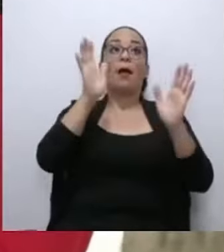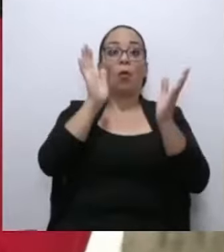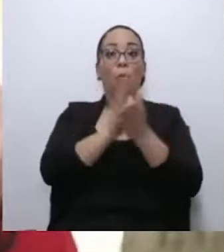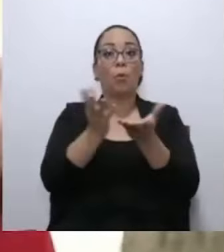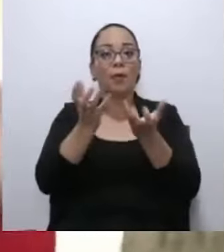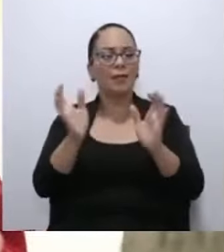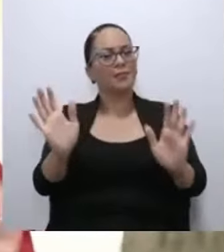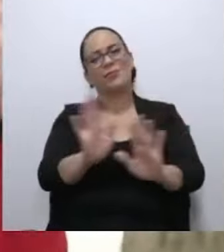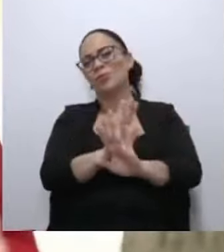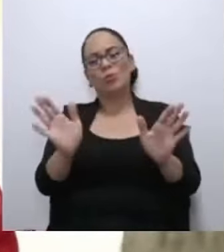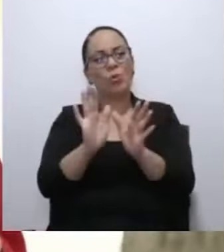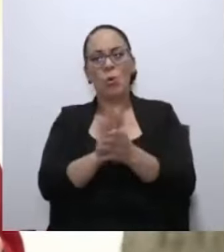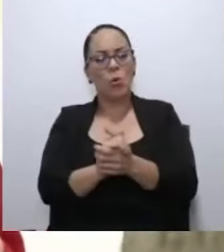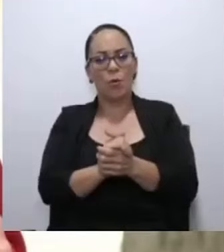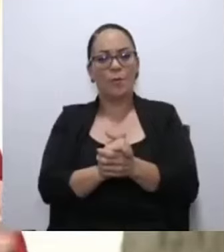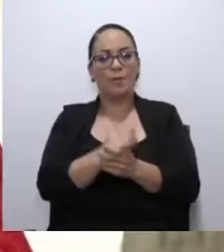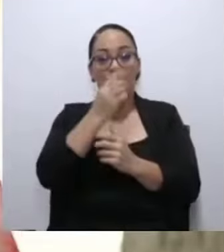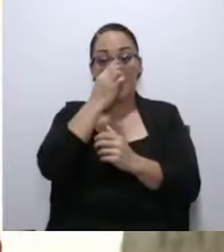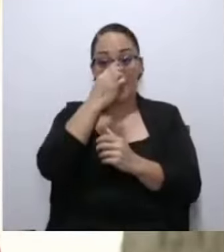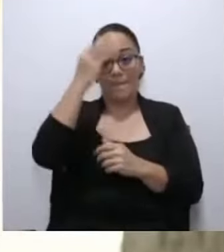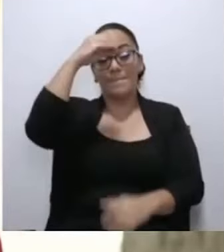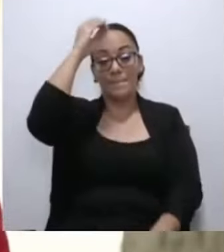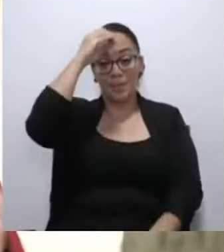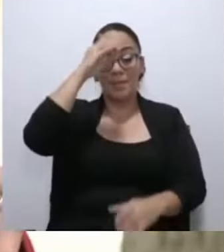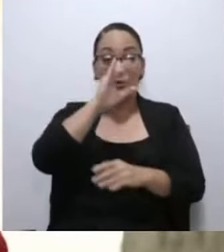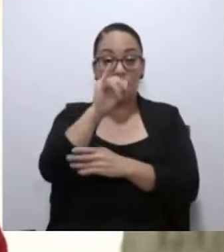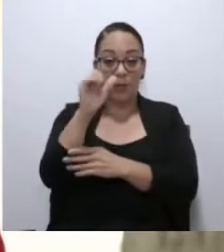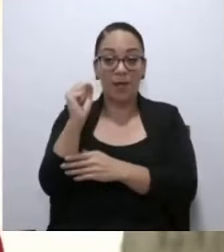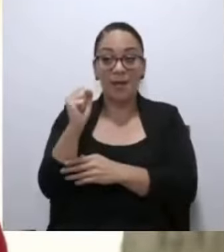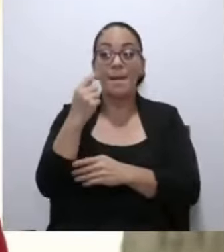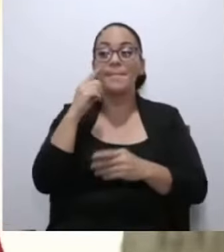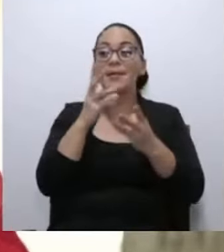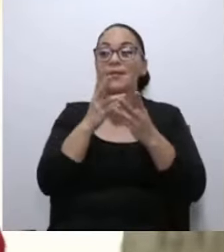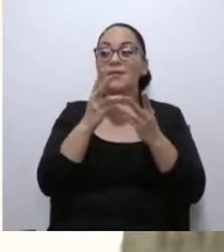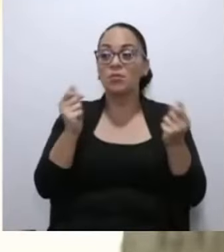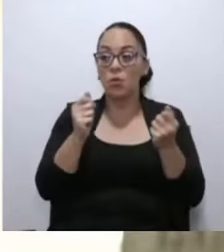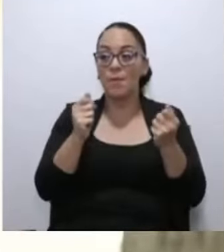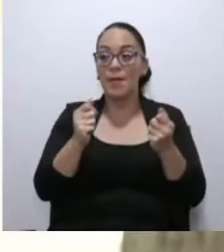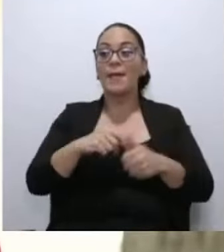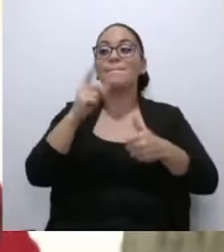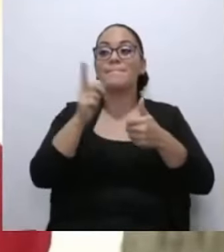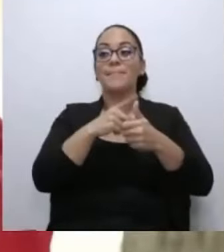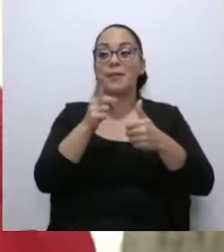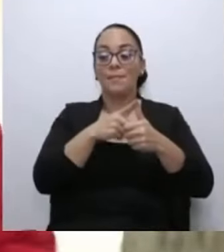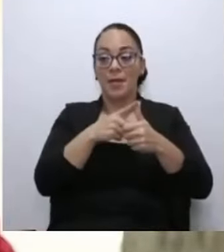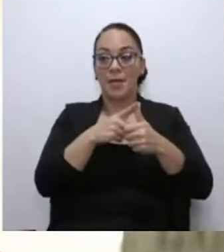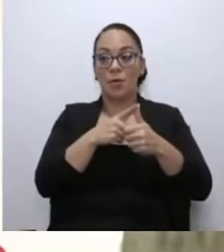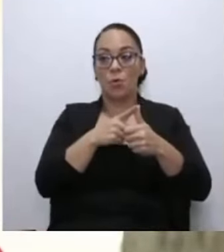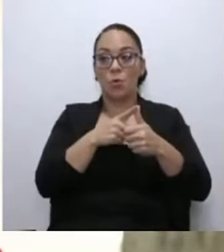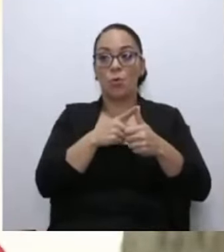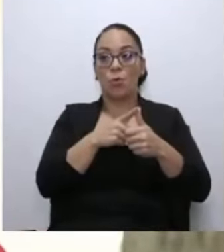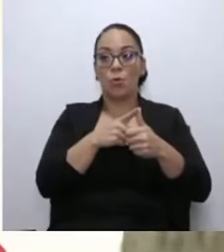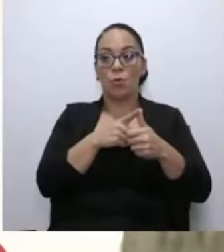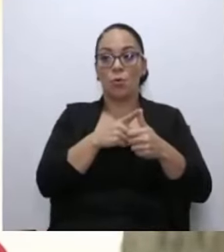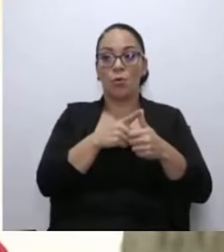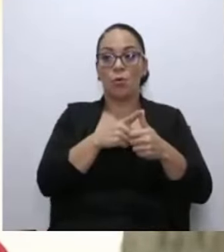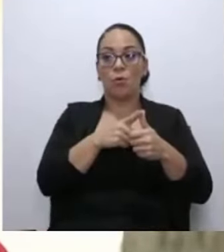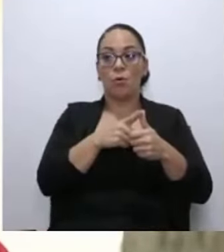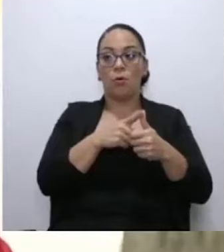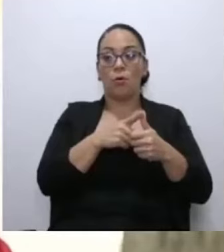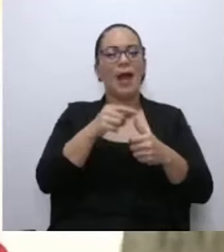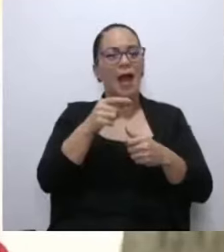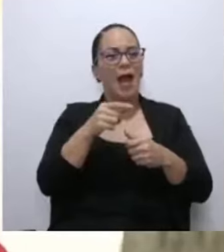el criterio caja tradicionalmente para resolver es primero me sirvo yo y después resuelvo al usuario.